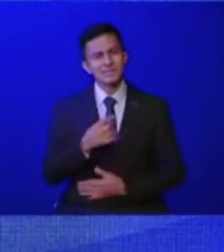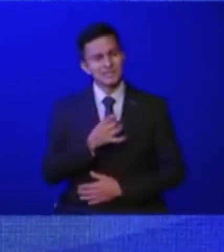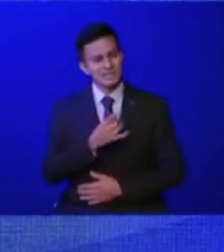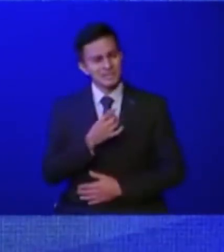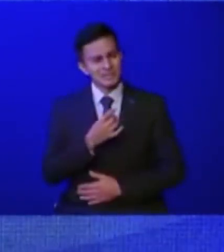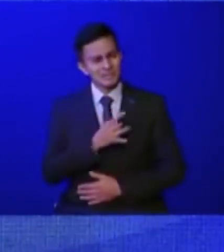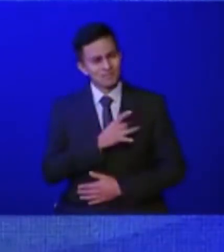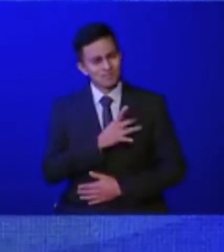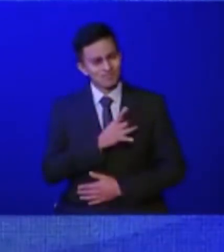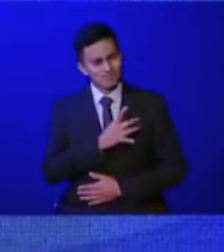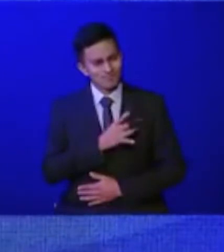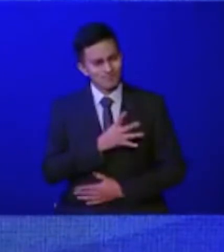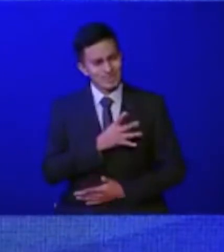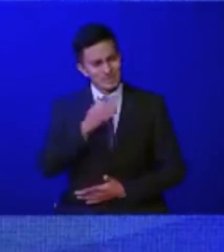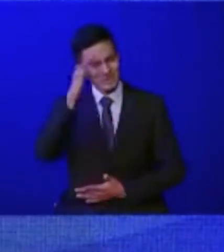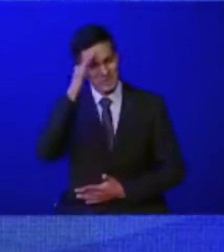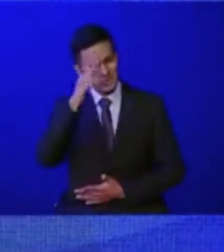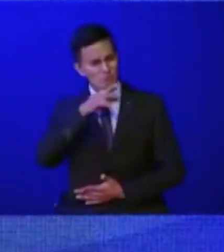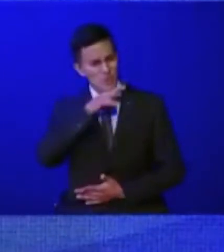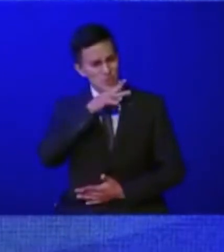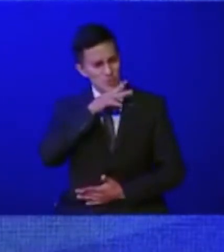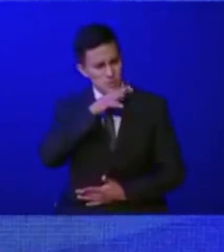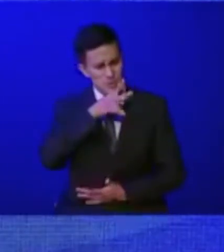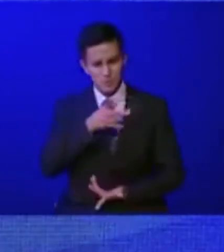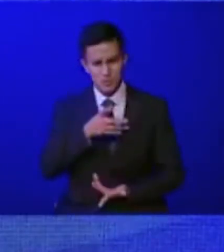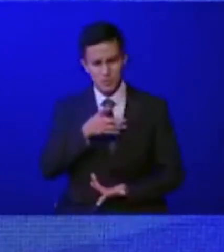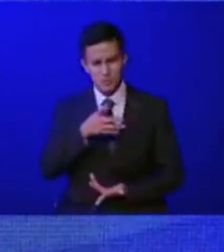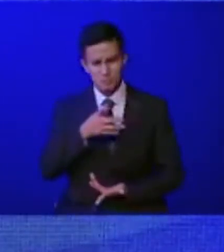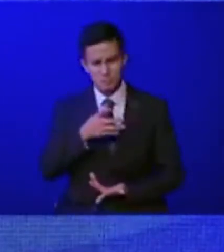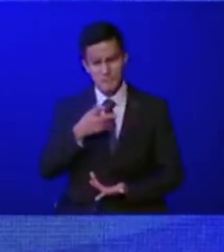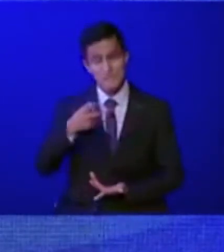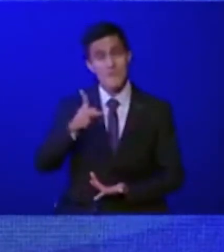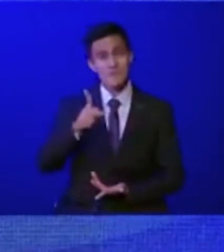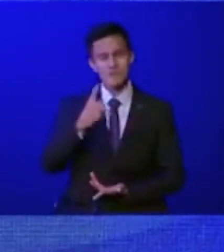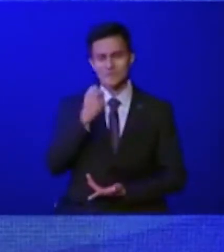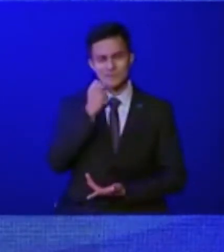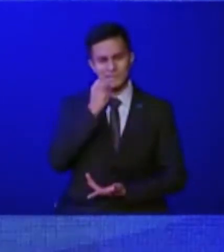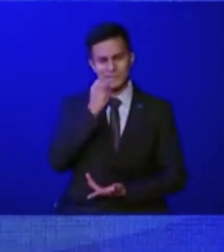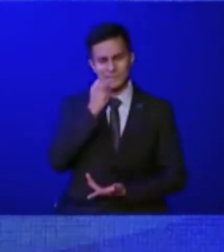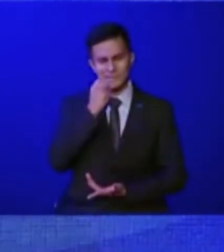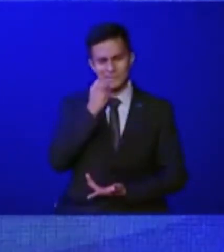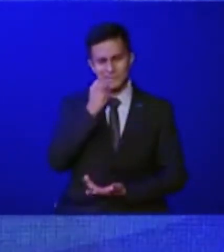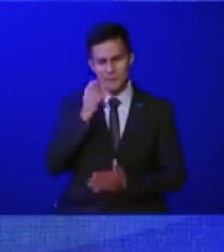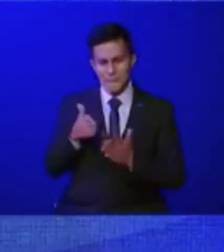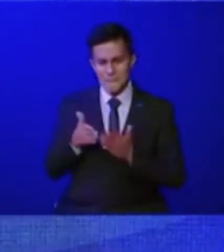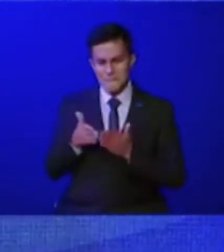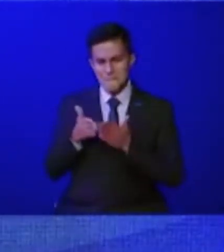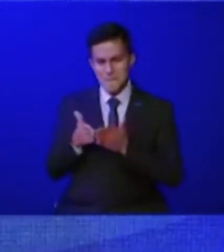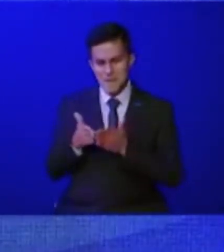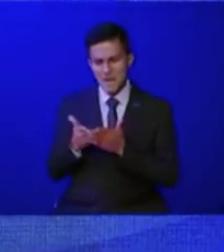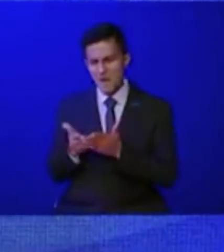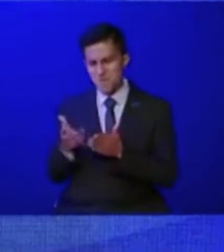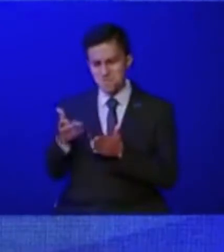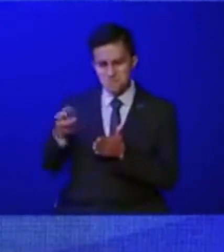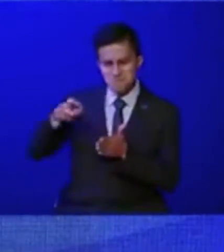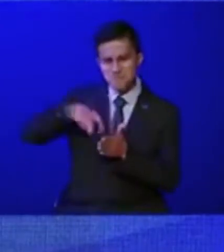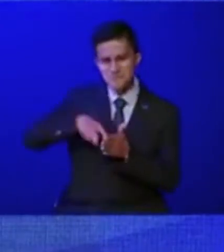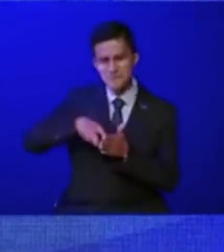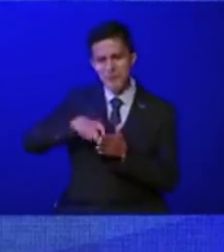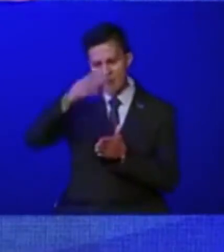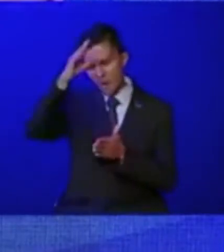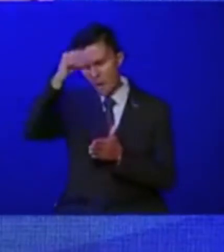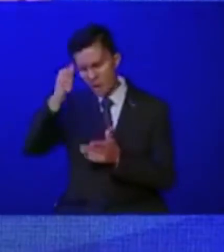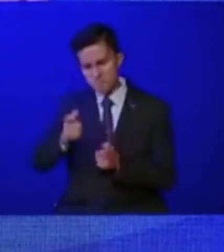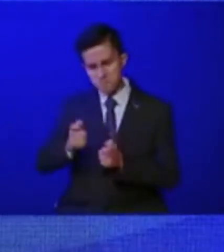arrancamos y agarramos el barco con más incertidumbre que con presupuesto. Poco a poco todo se fue acomodando